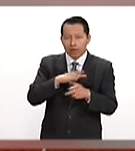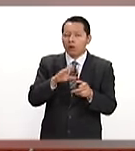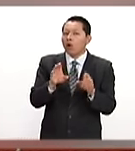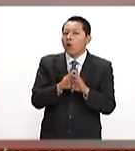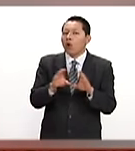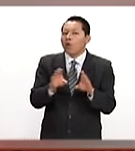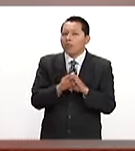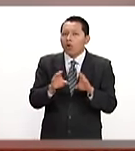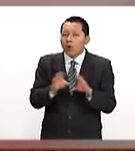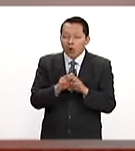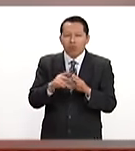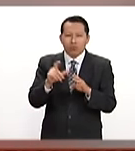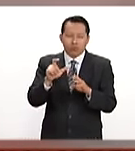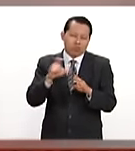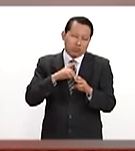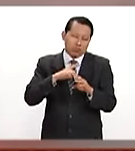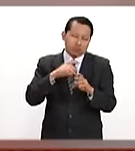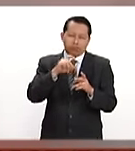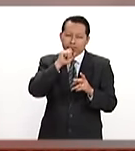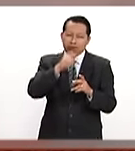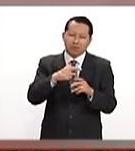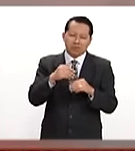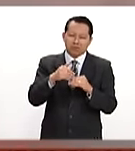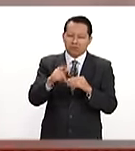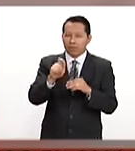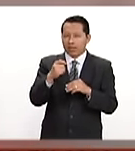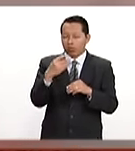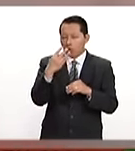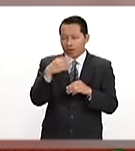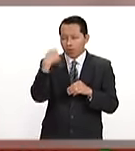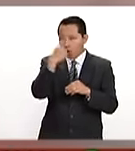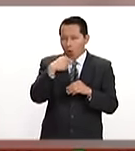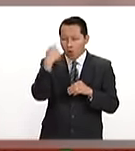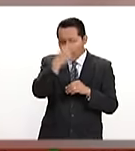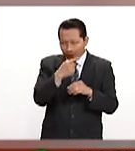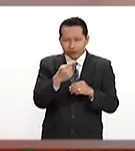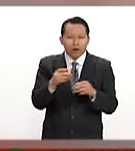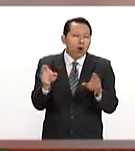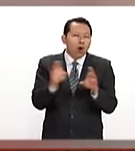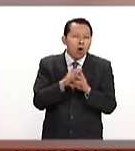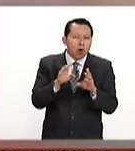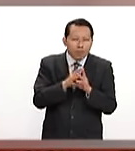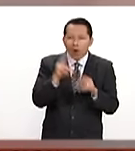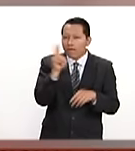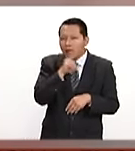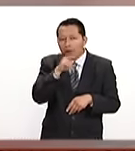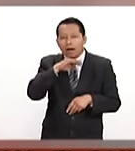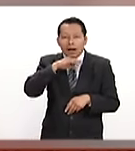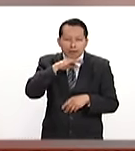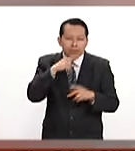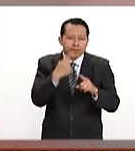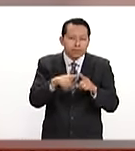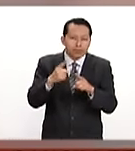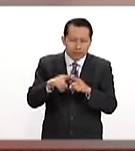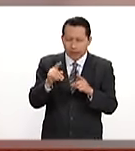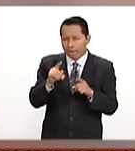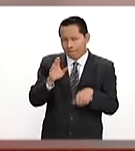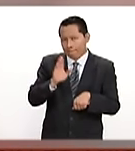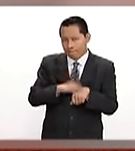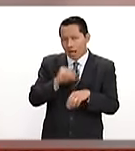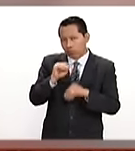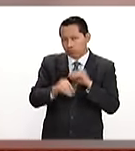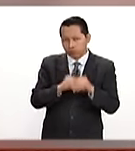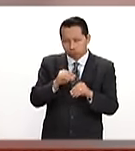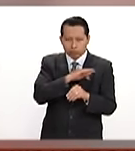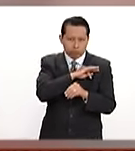a ser las condiciones atmosféricas durante las siguientes 24 horas. Es un programa que es mucho más predictivo y que además va a